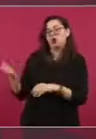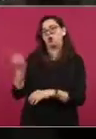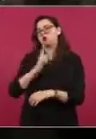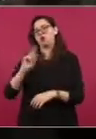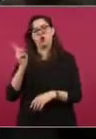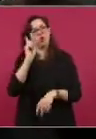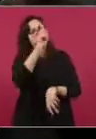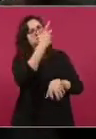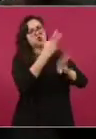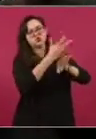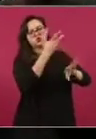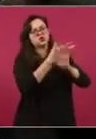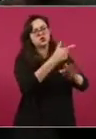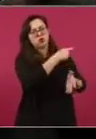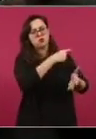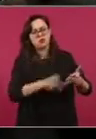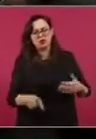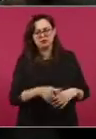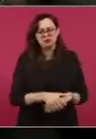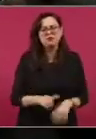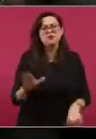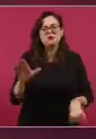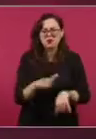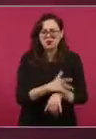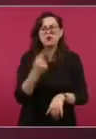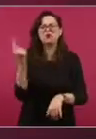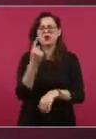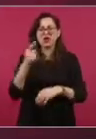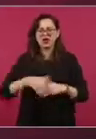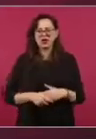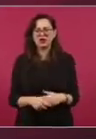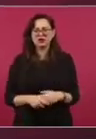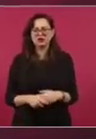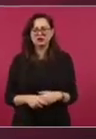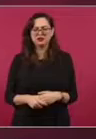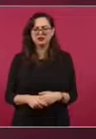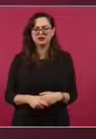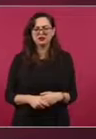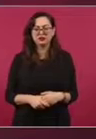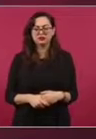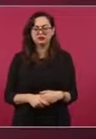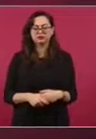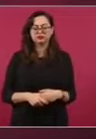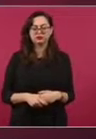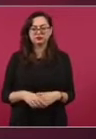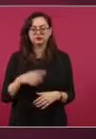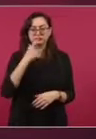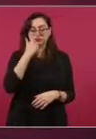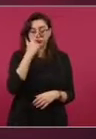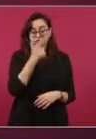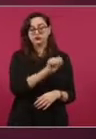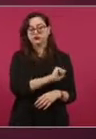Y otra pregunta también, ¿qué no sabían los de las agencias